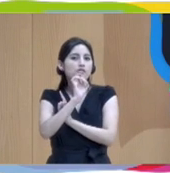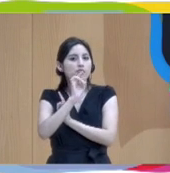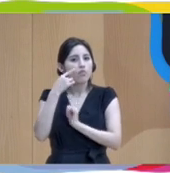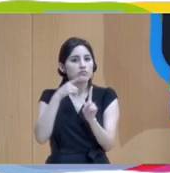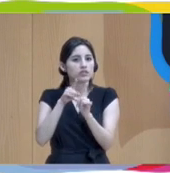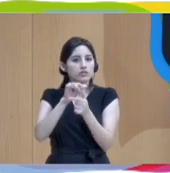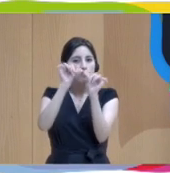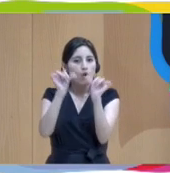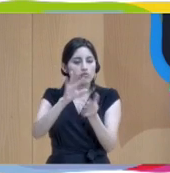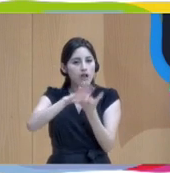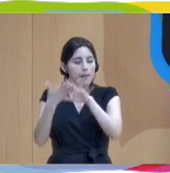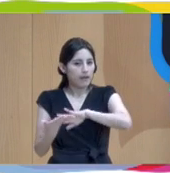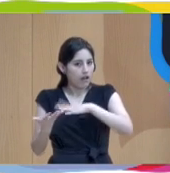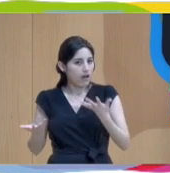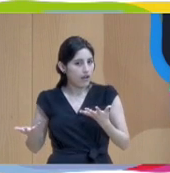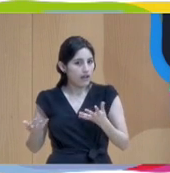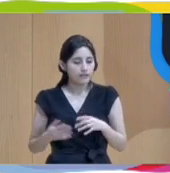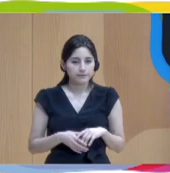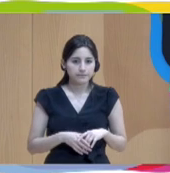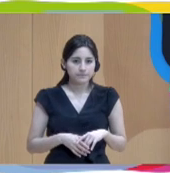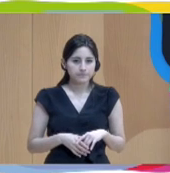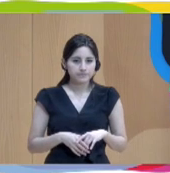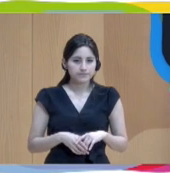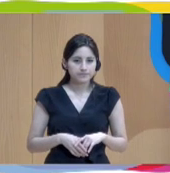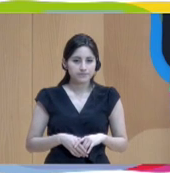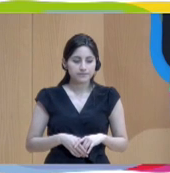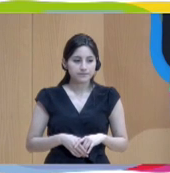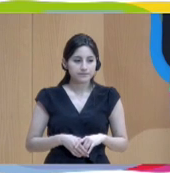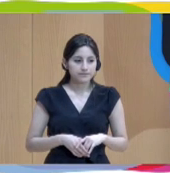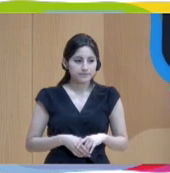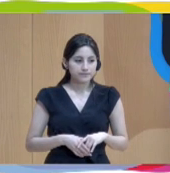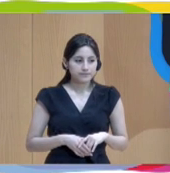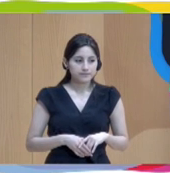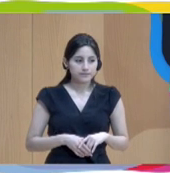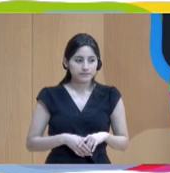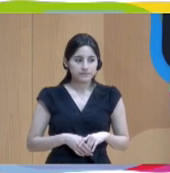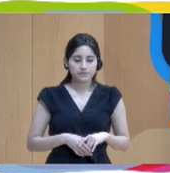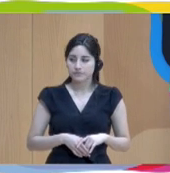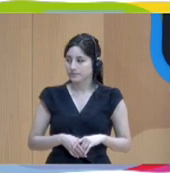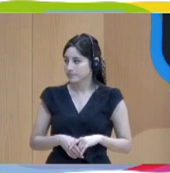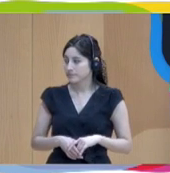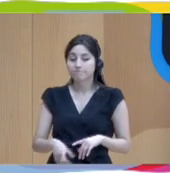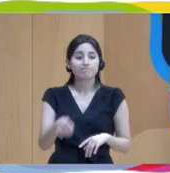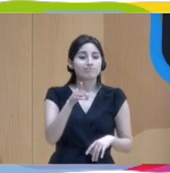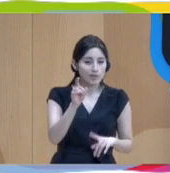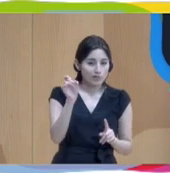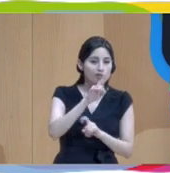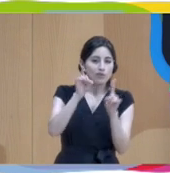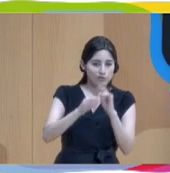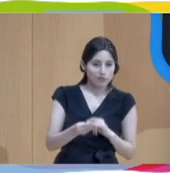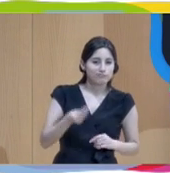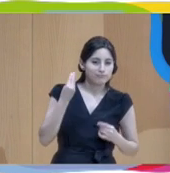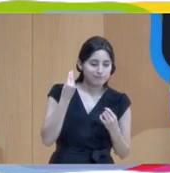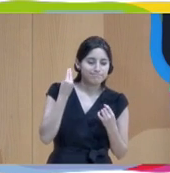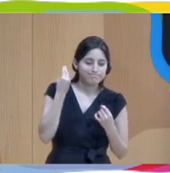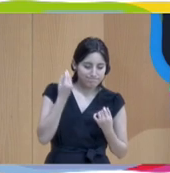es una pregunta buena. Es Yo estaba un poco preocupado